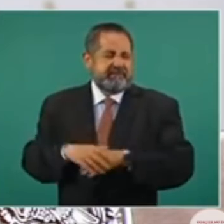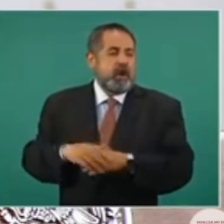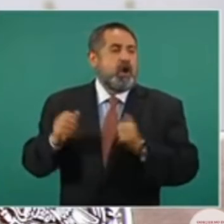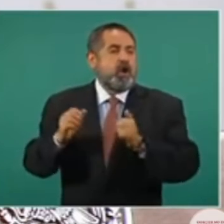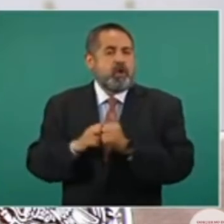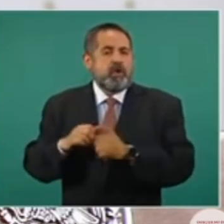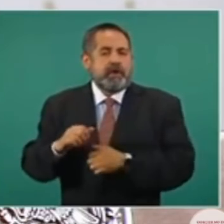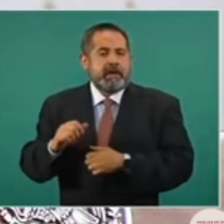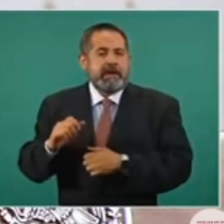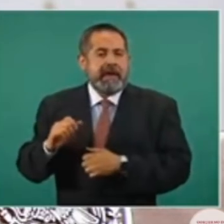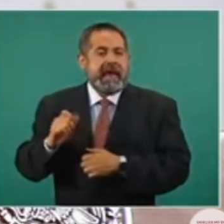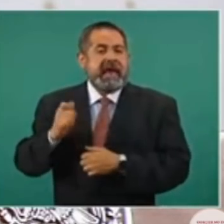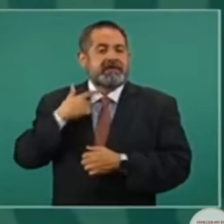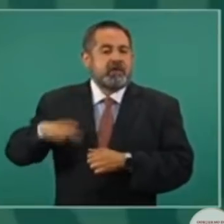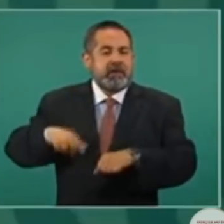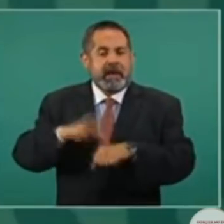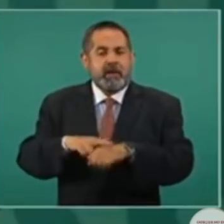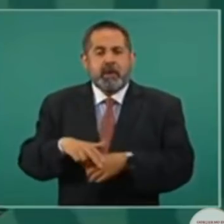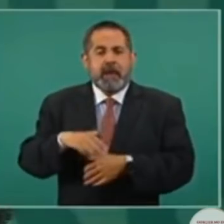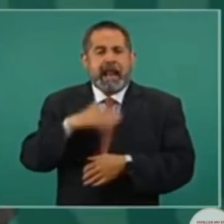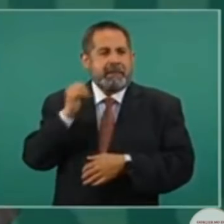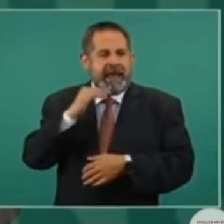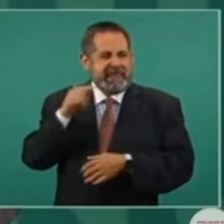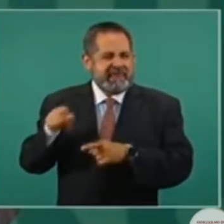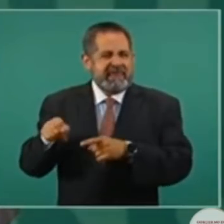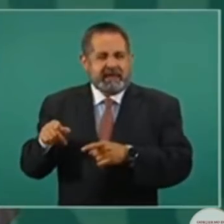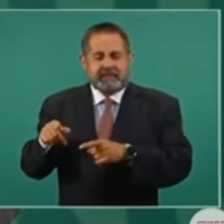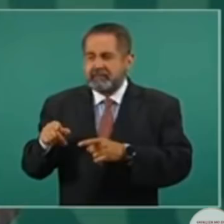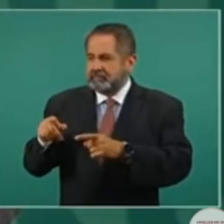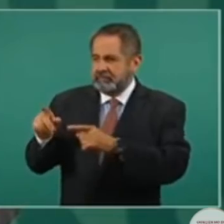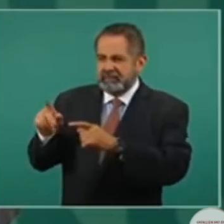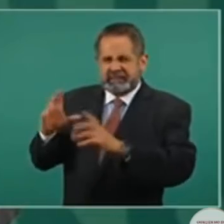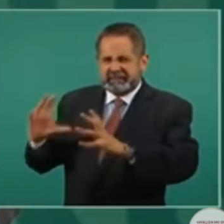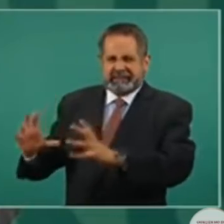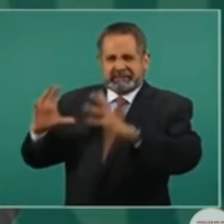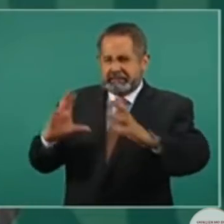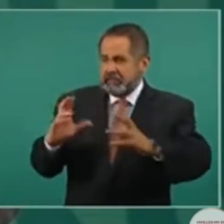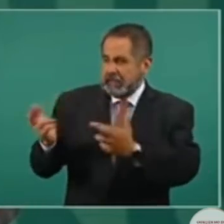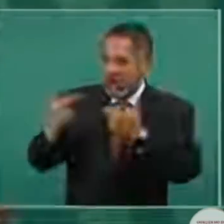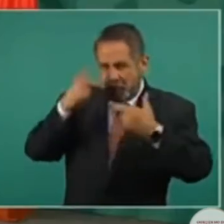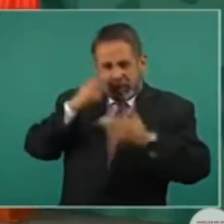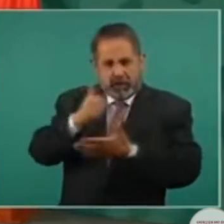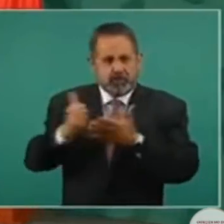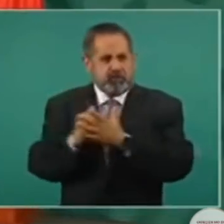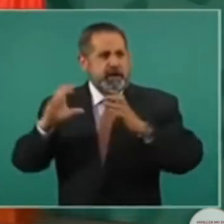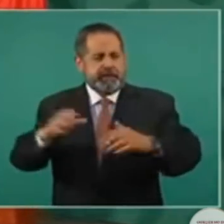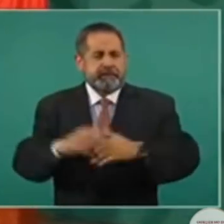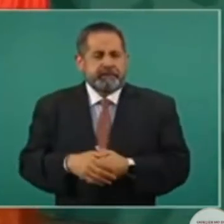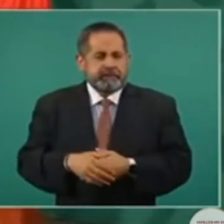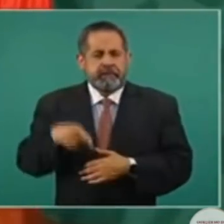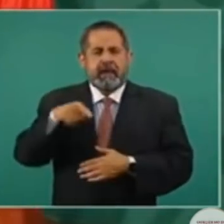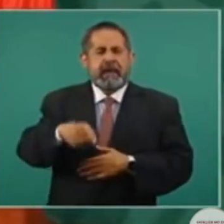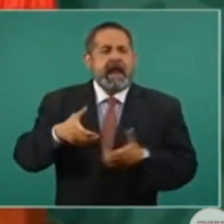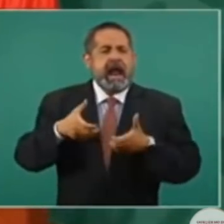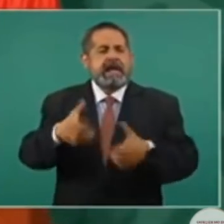Alemán, que nos entregó esa réplica para la ciudad. Estábamos en un cruce en Santa Fe